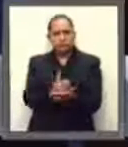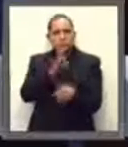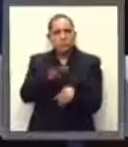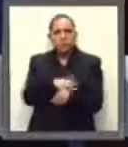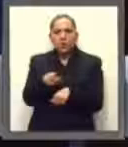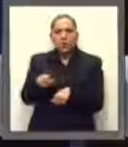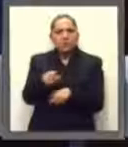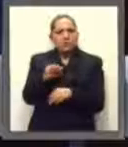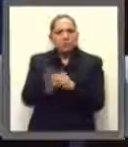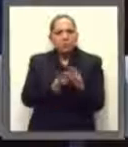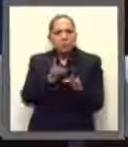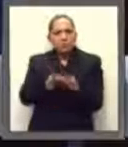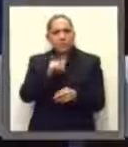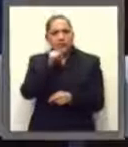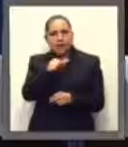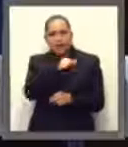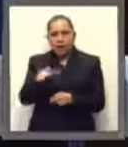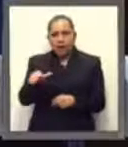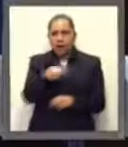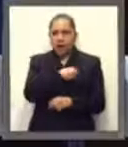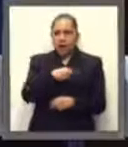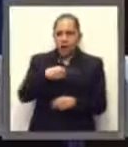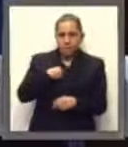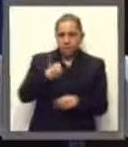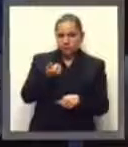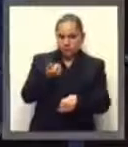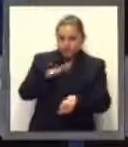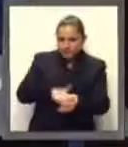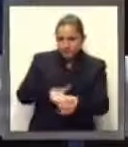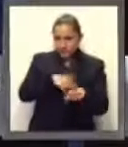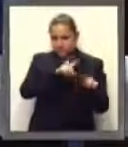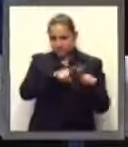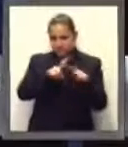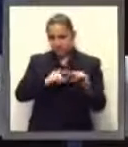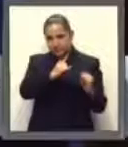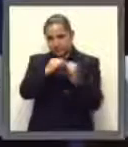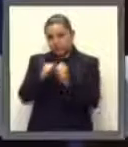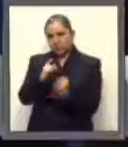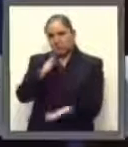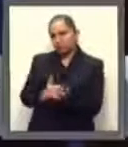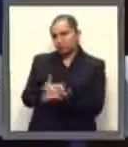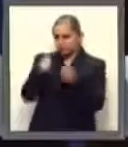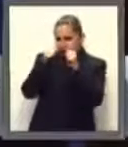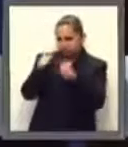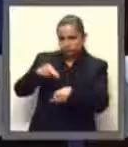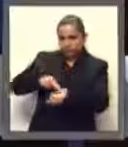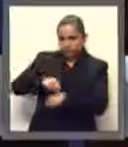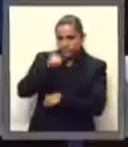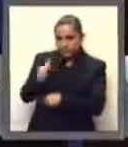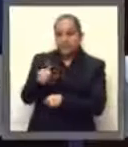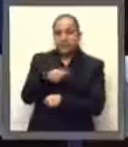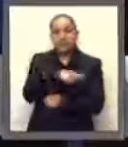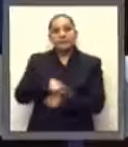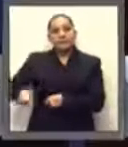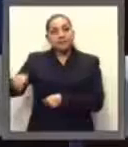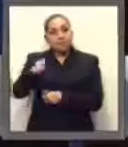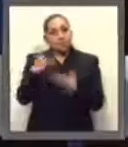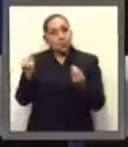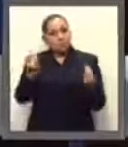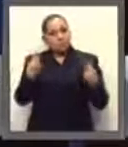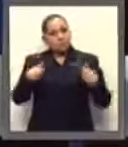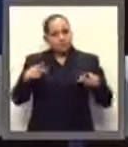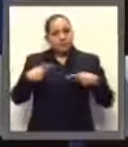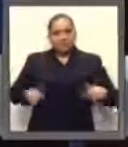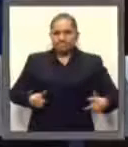de las obligaciones administrativas de las dependencias. La entrada en vigor de la ley presentó molestias para un gran número